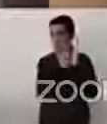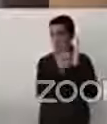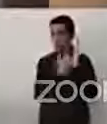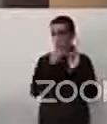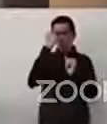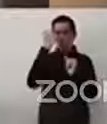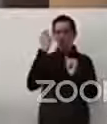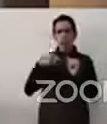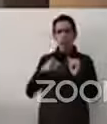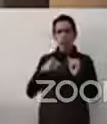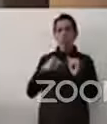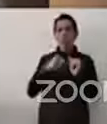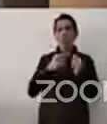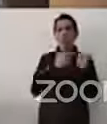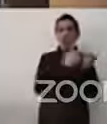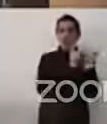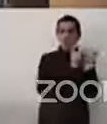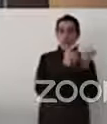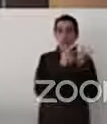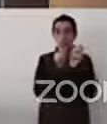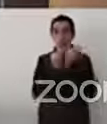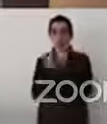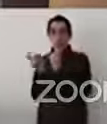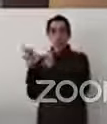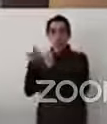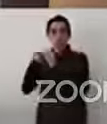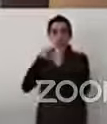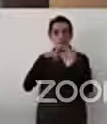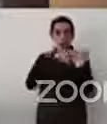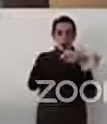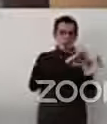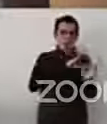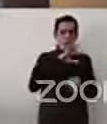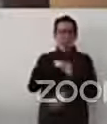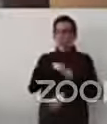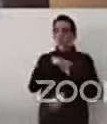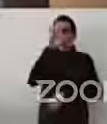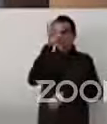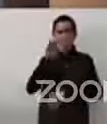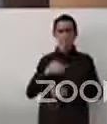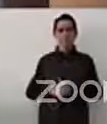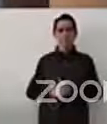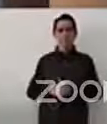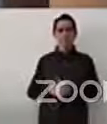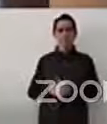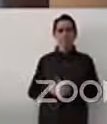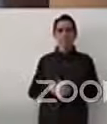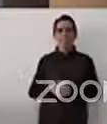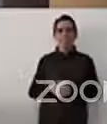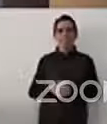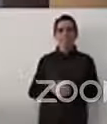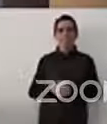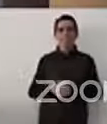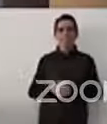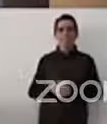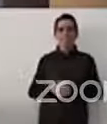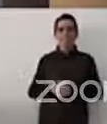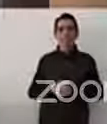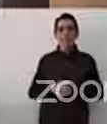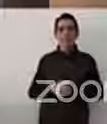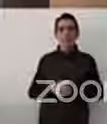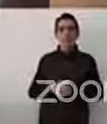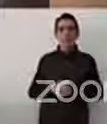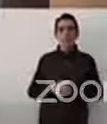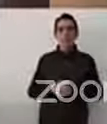que seguirán. De esta manera queremos iniciar con nuestra